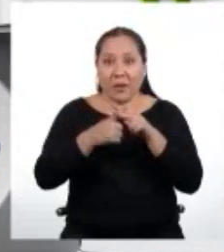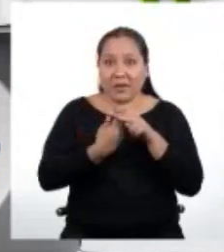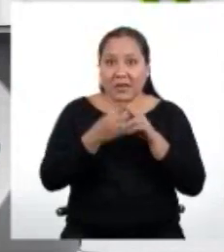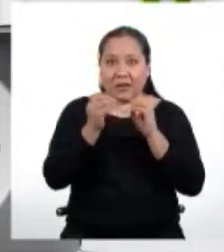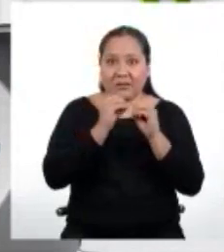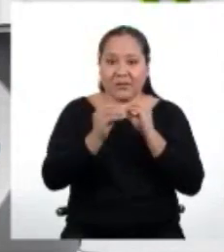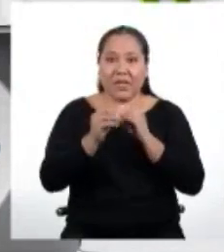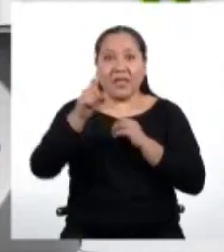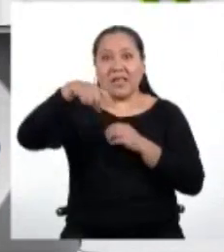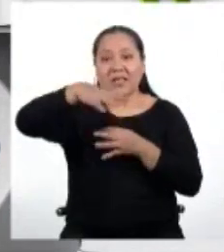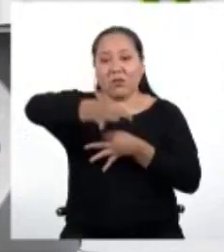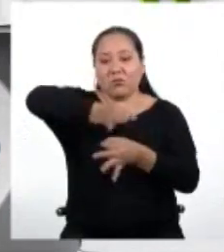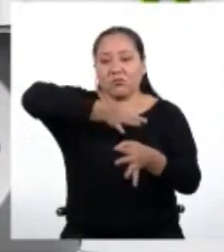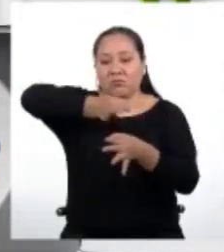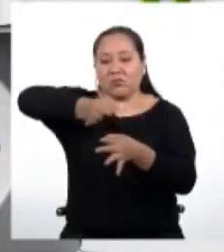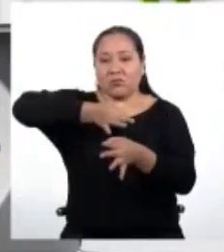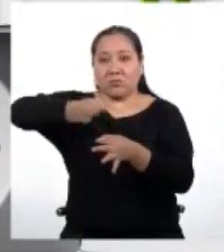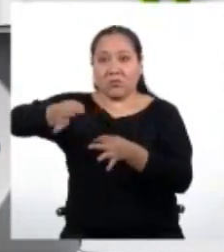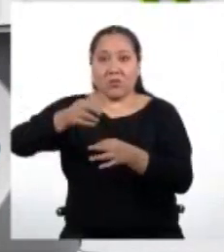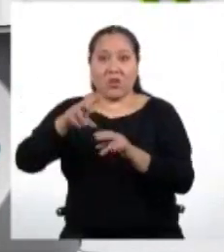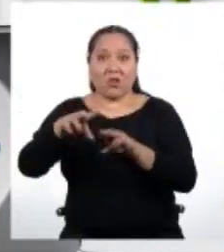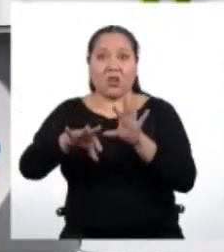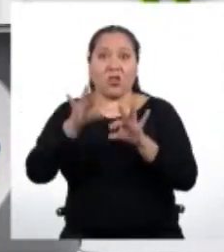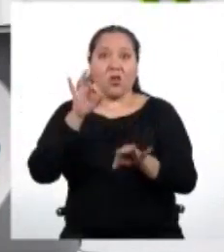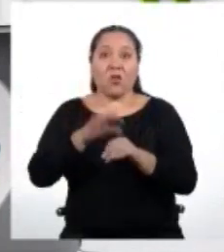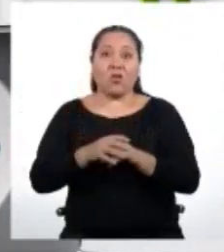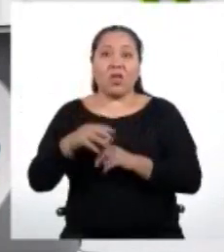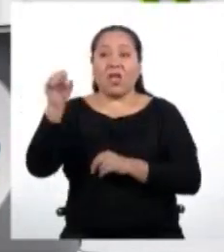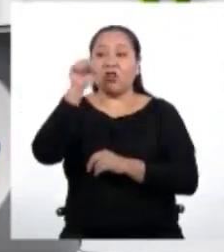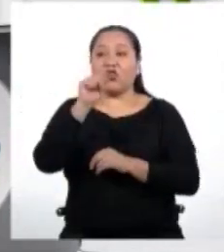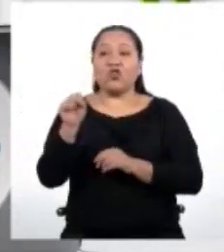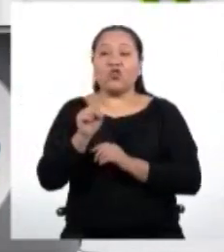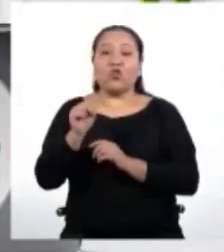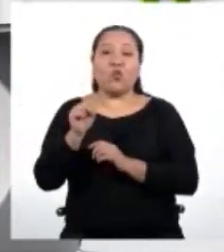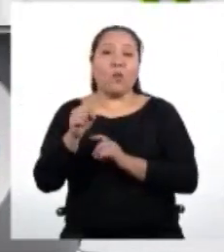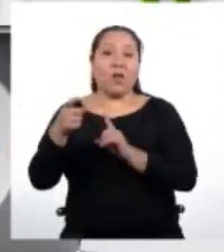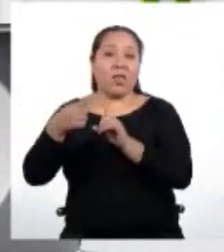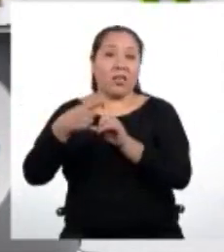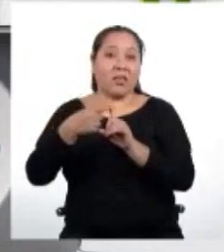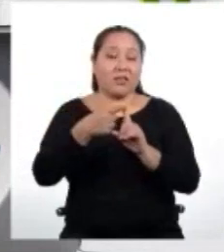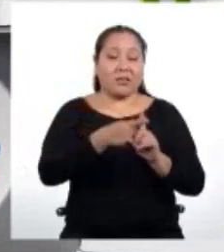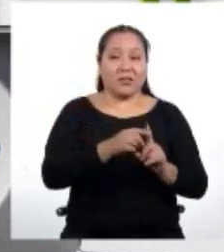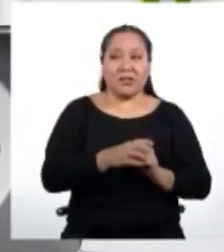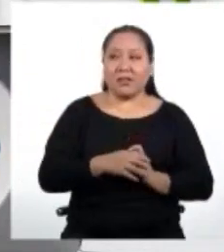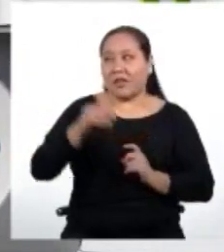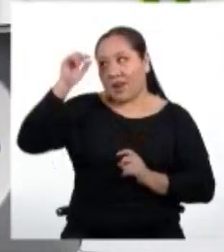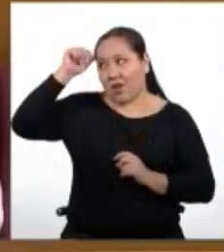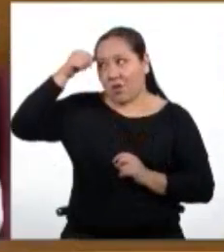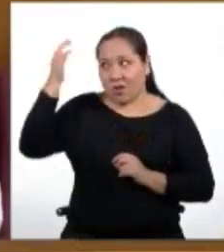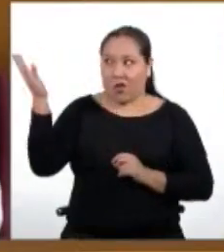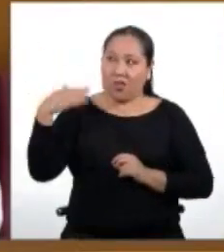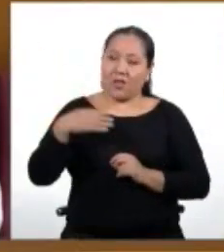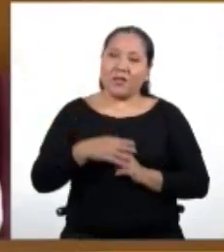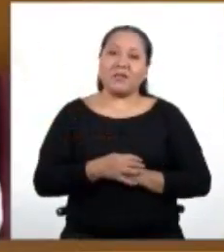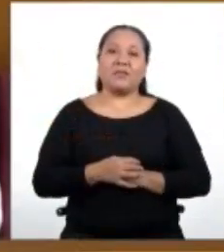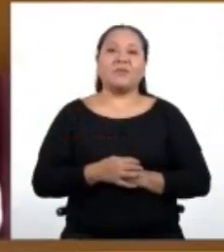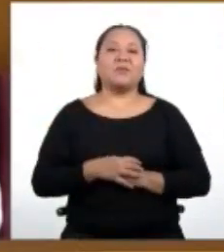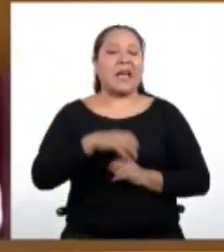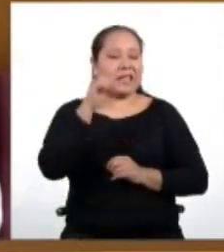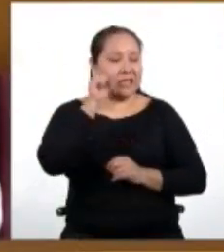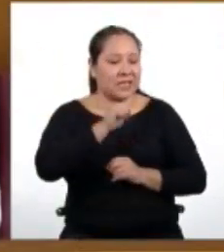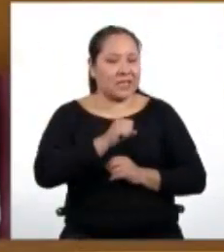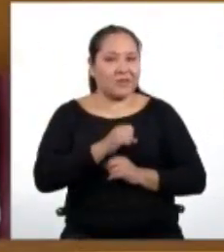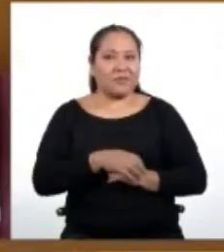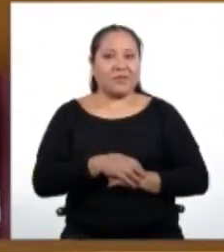reemplacemos los valores encontrados en la fórmula de la suma de términos de una progresión aritmética. ¿Nos la recuerda, profesor? Por supuesto,